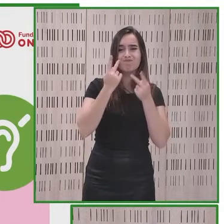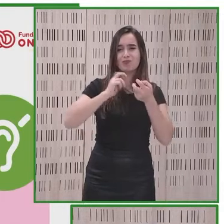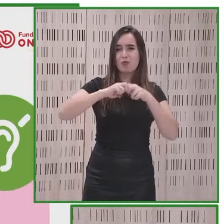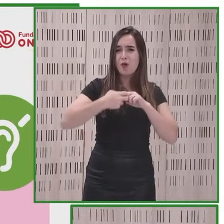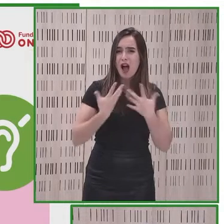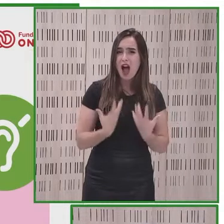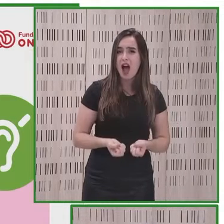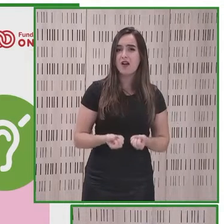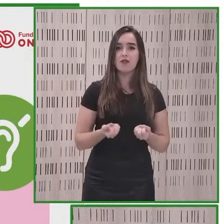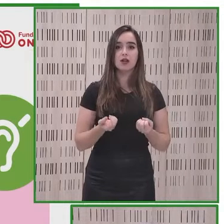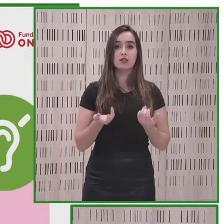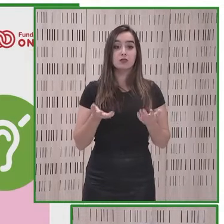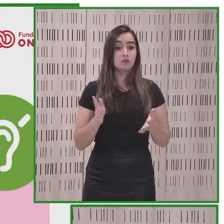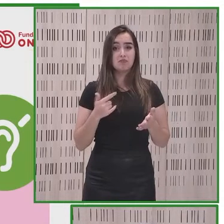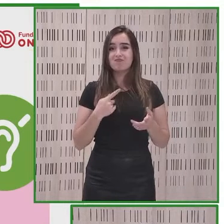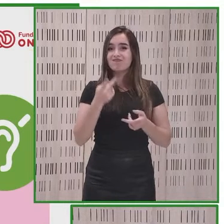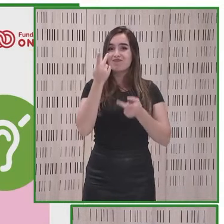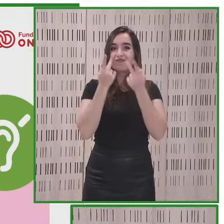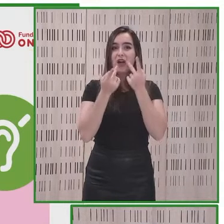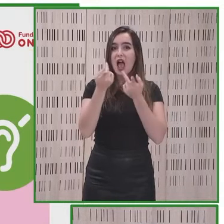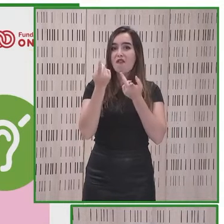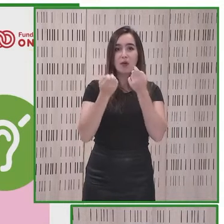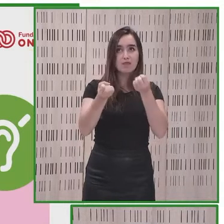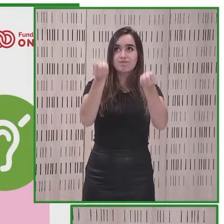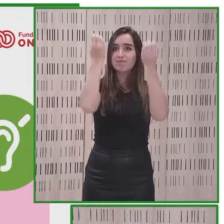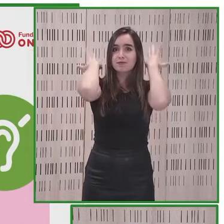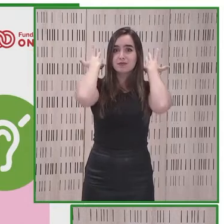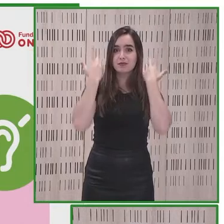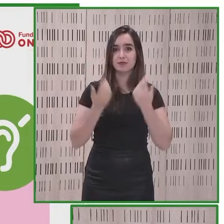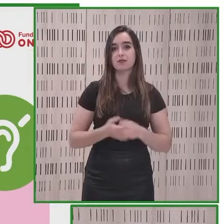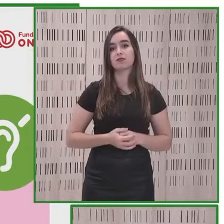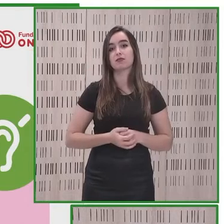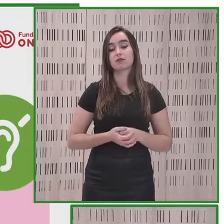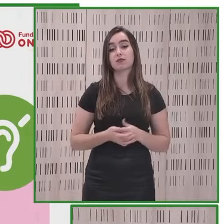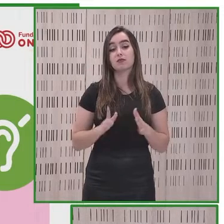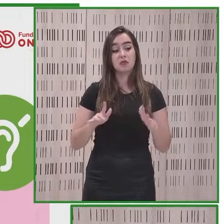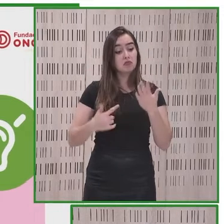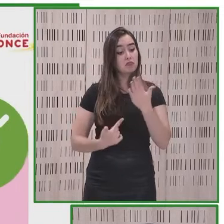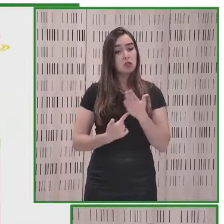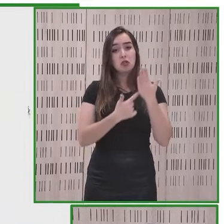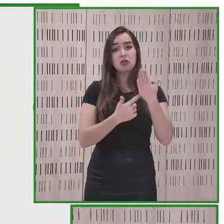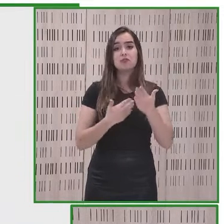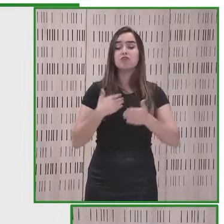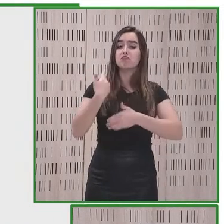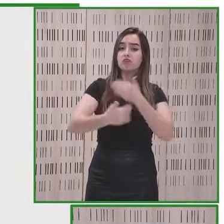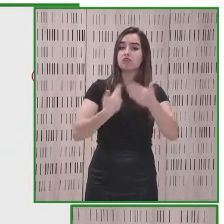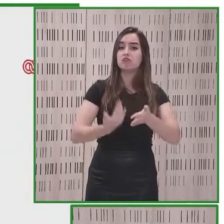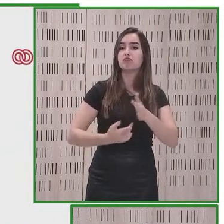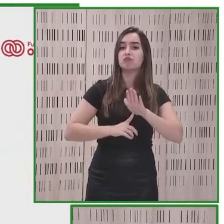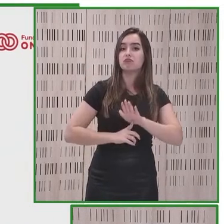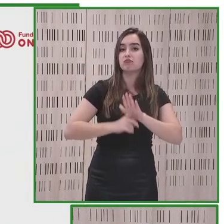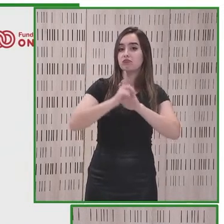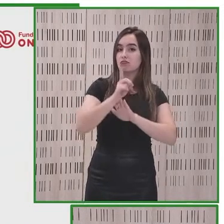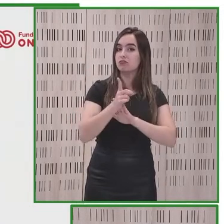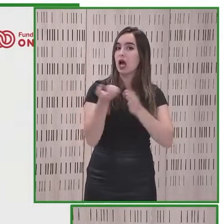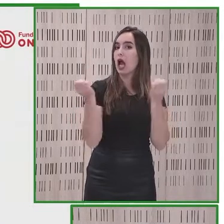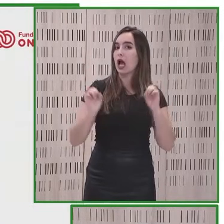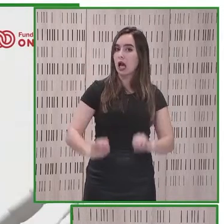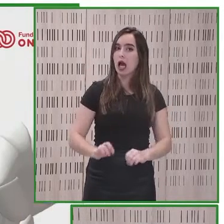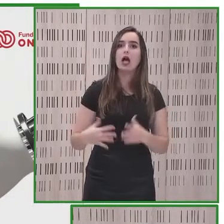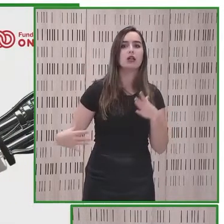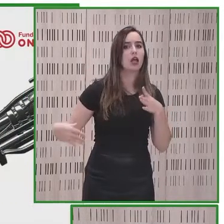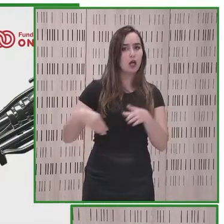captar esa información pero desde luego la tecnología vamos avanzando puede ser francamente